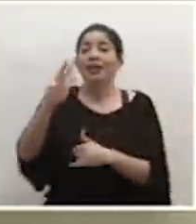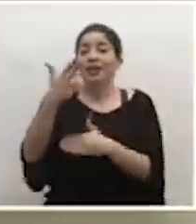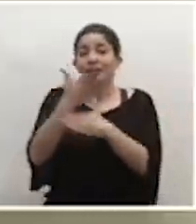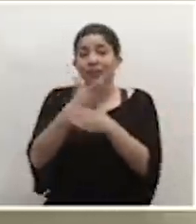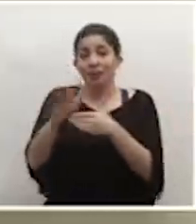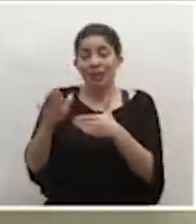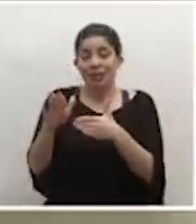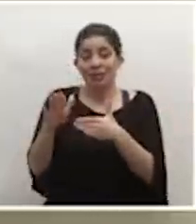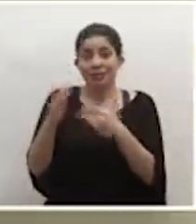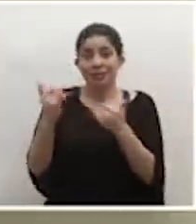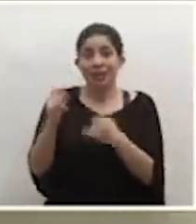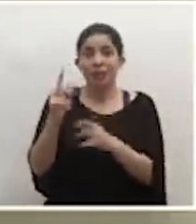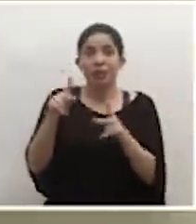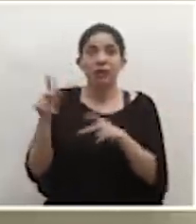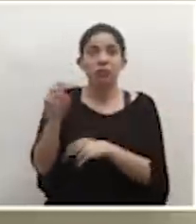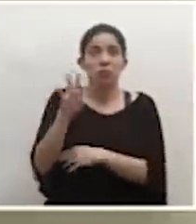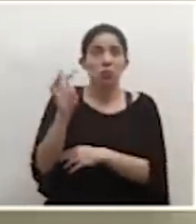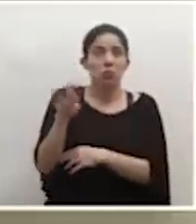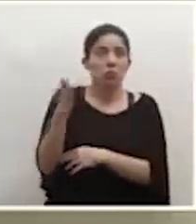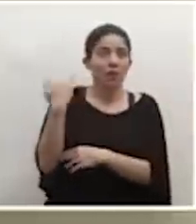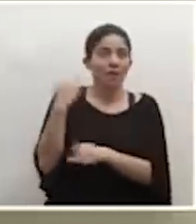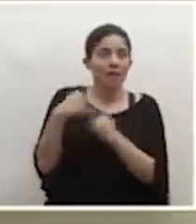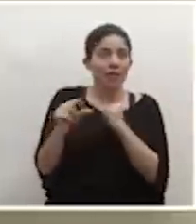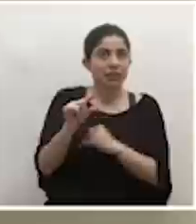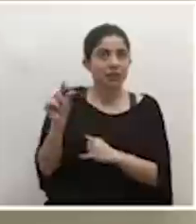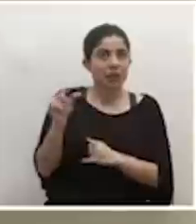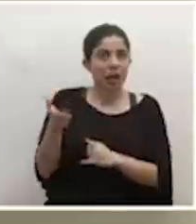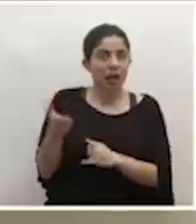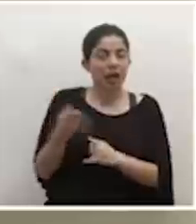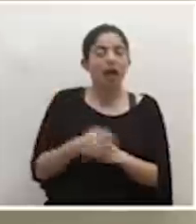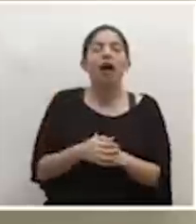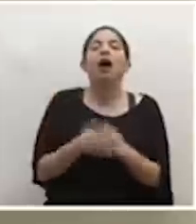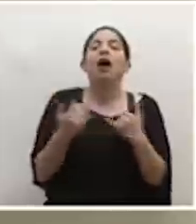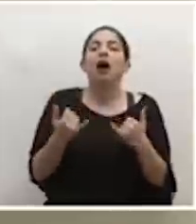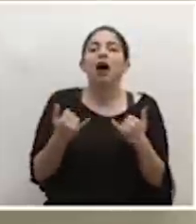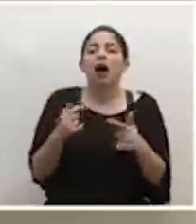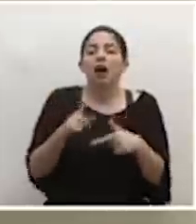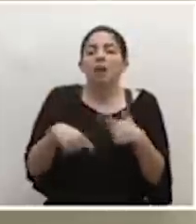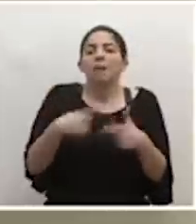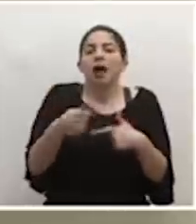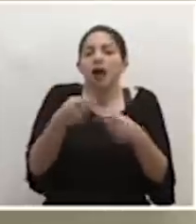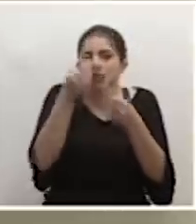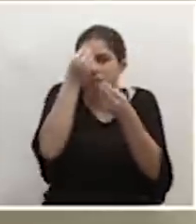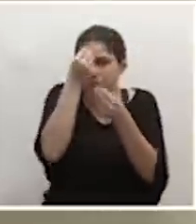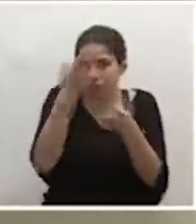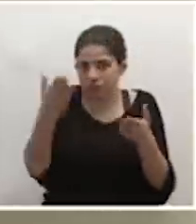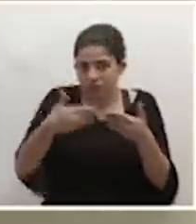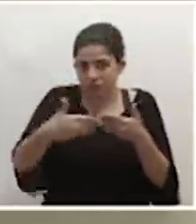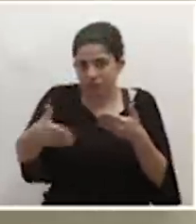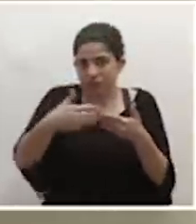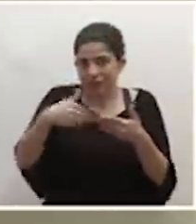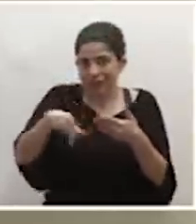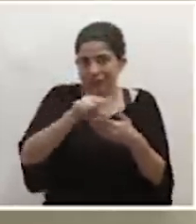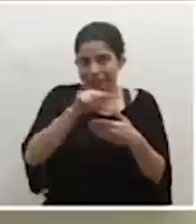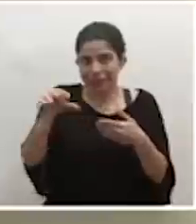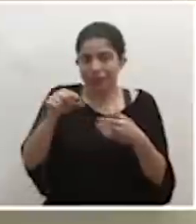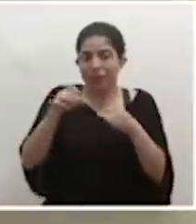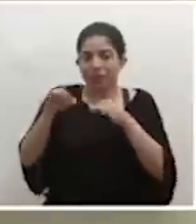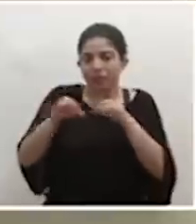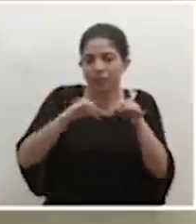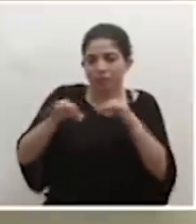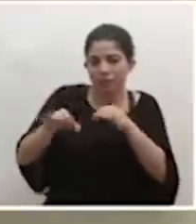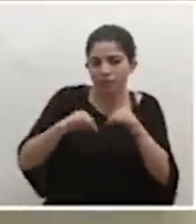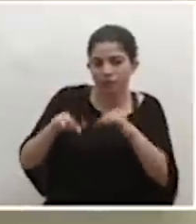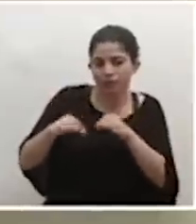en interrogatoria el fin de semana pasado, vamos a estar anunciando en el transcurso de esta semana los pormenores